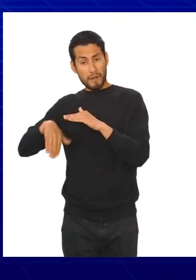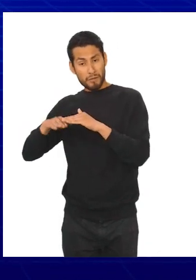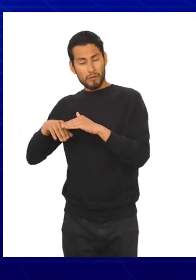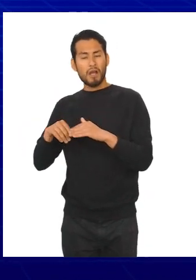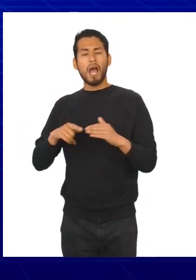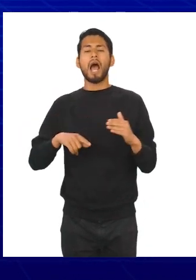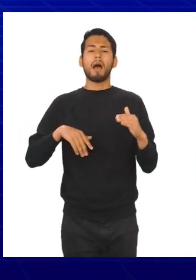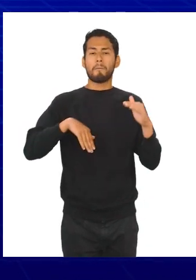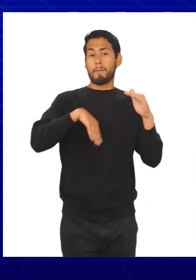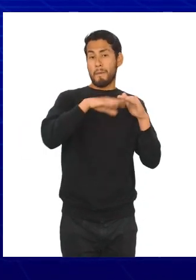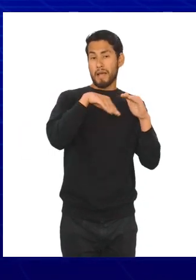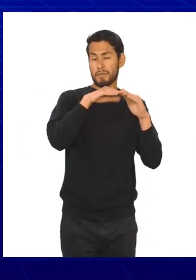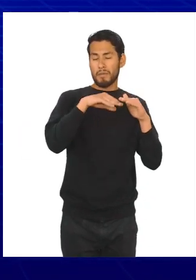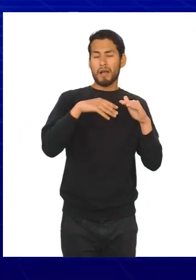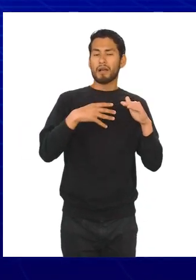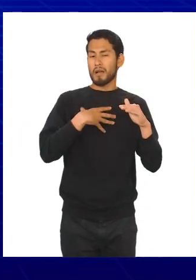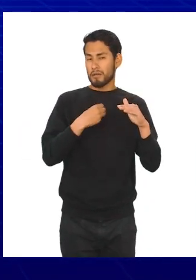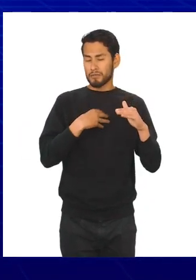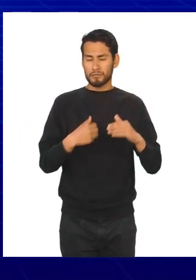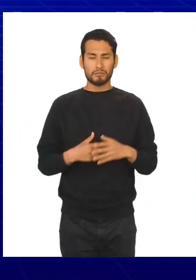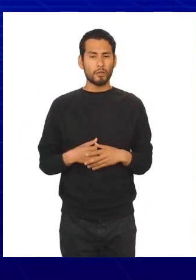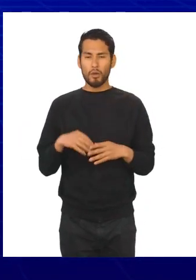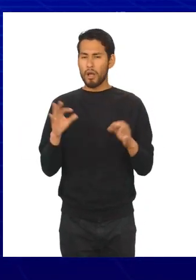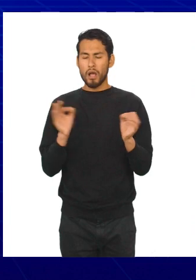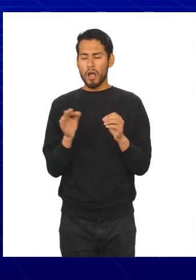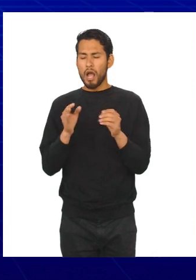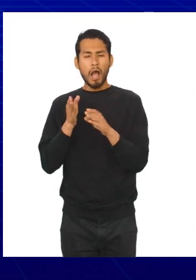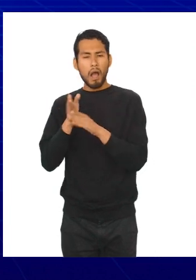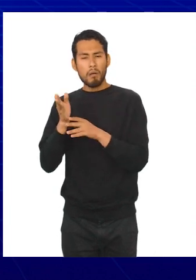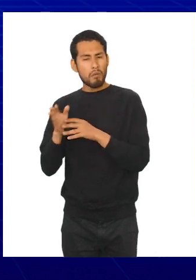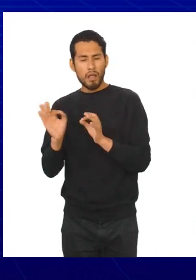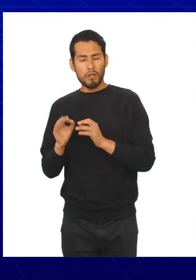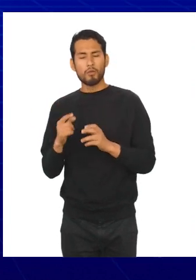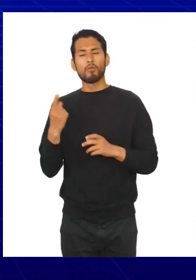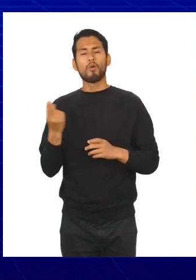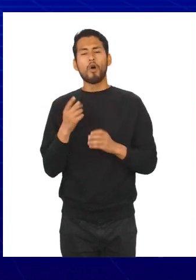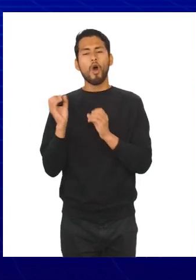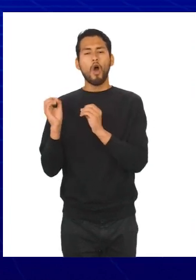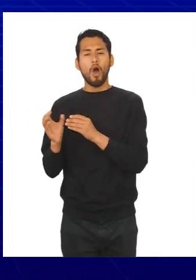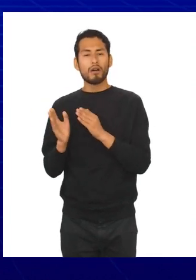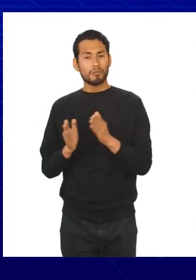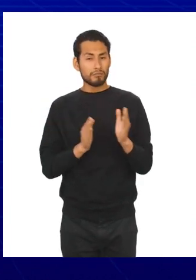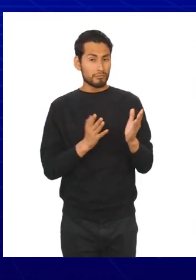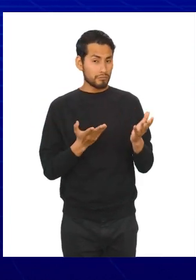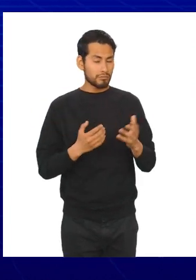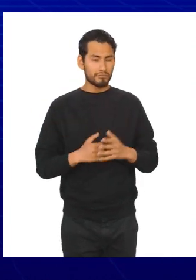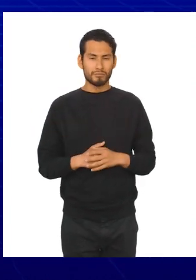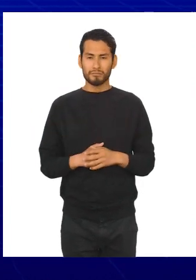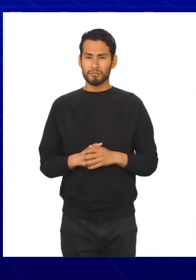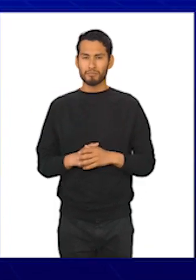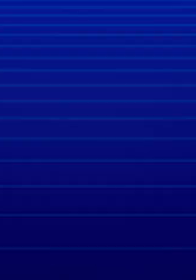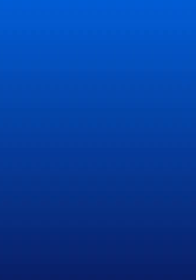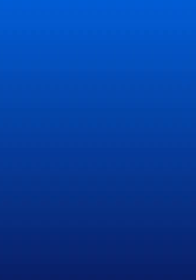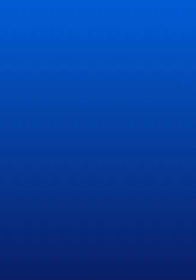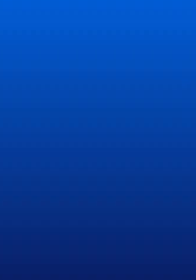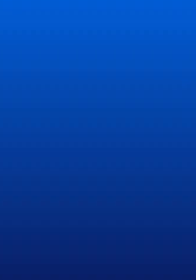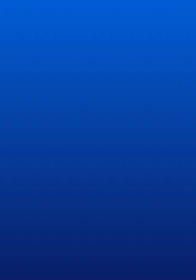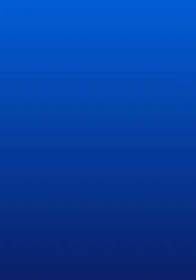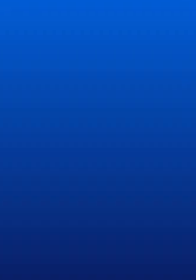de la edad menor a la edad mayor. No están contabilizados ni clasificados, solamente están ordenados.